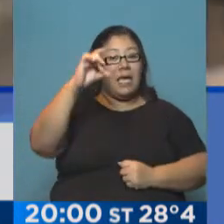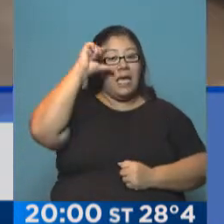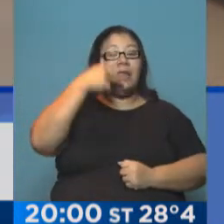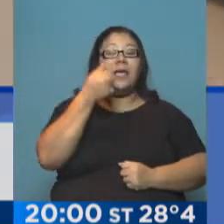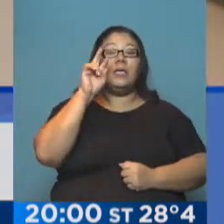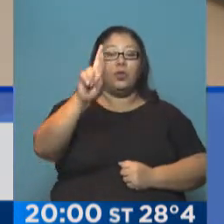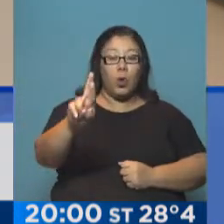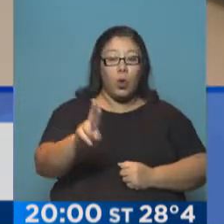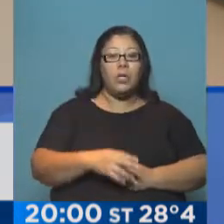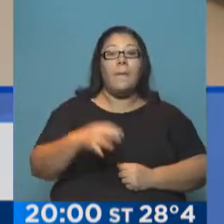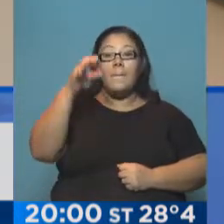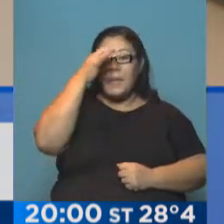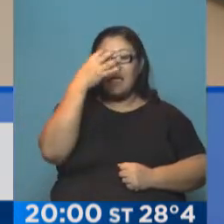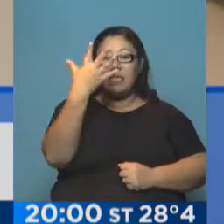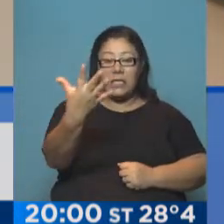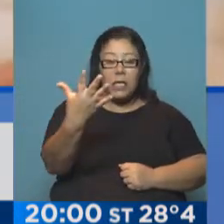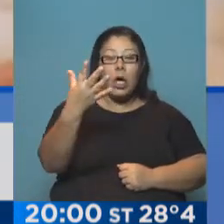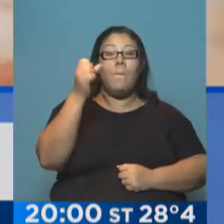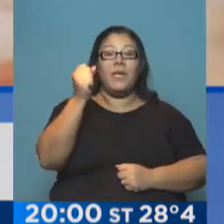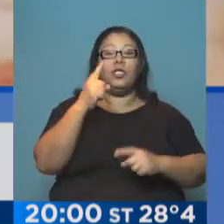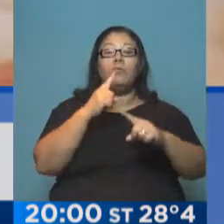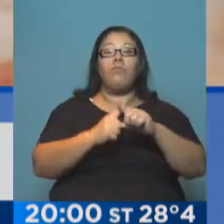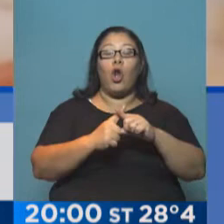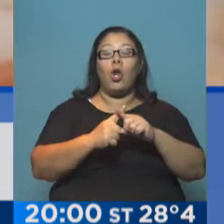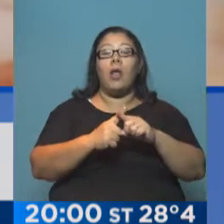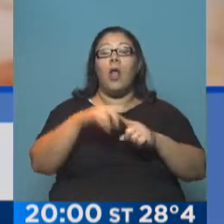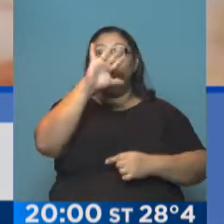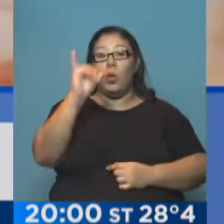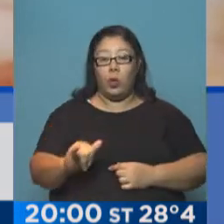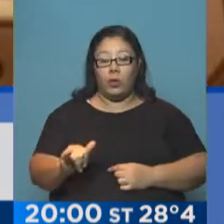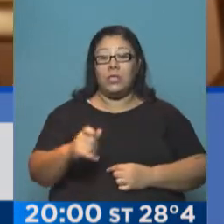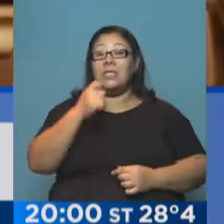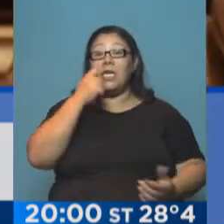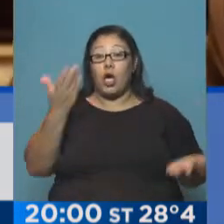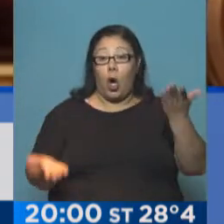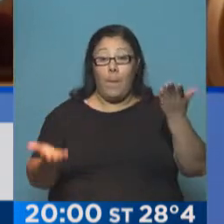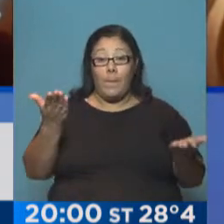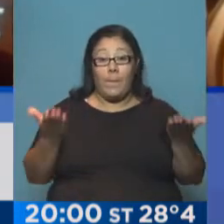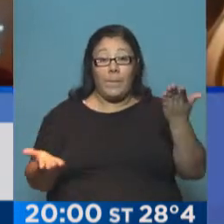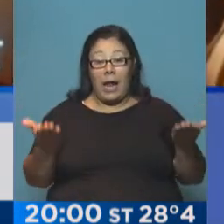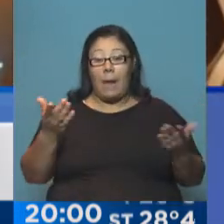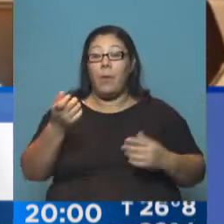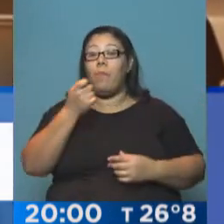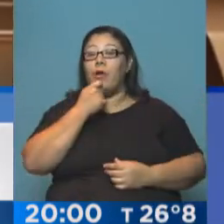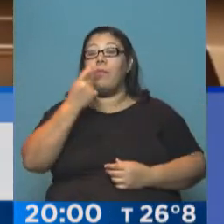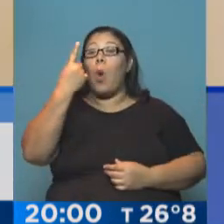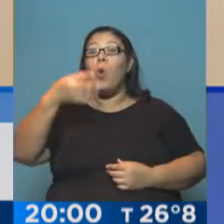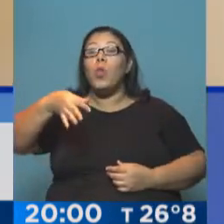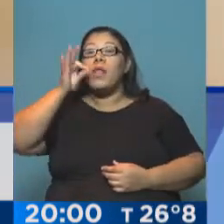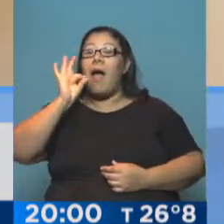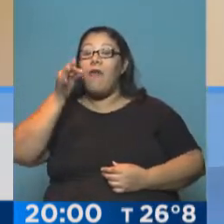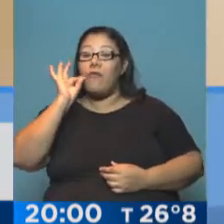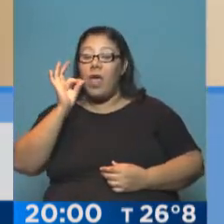25 pesos por el servicio eléctrico. Y eso lo podemos comparar con lo que cuesta un pocillo de café en un